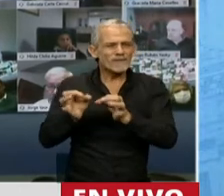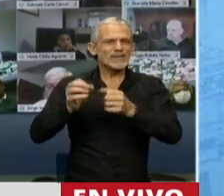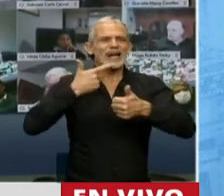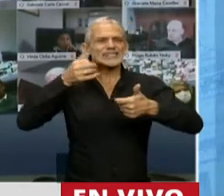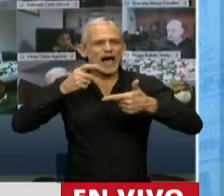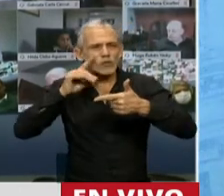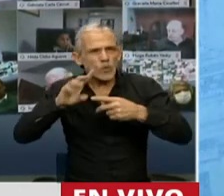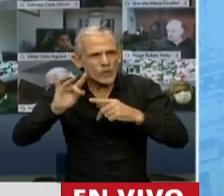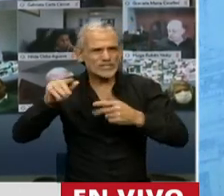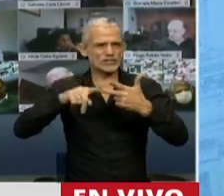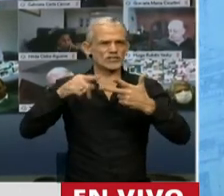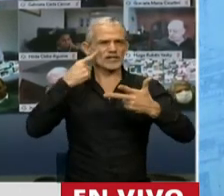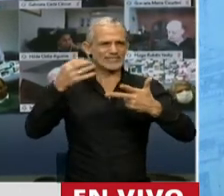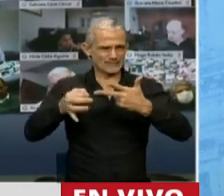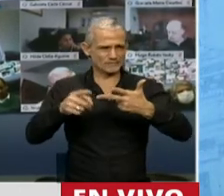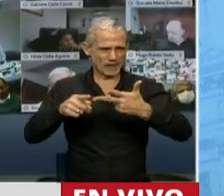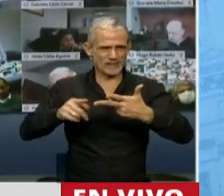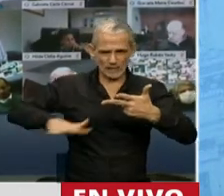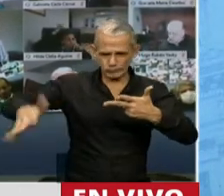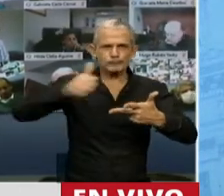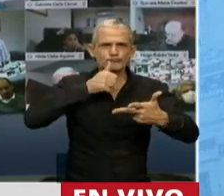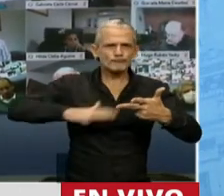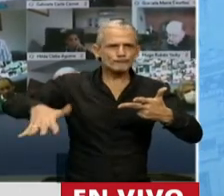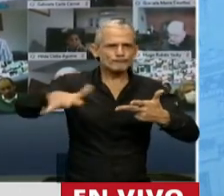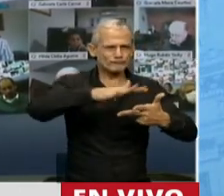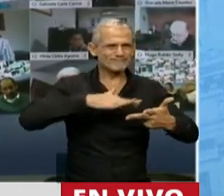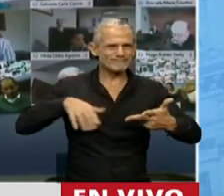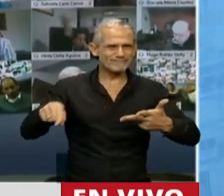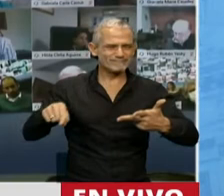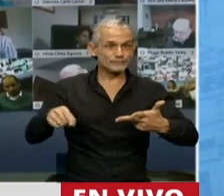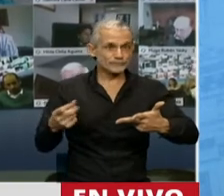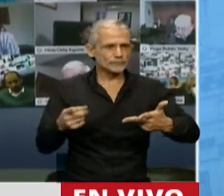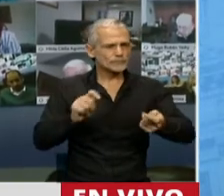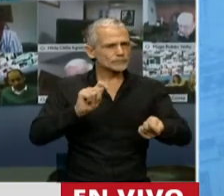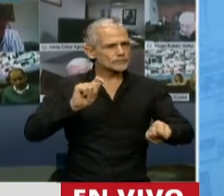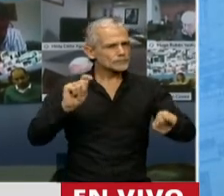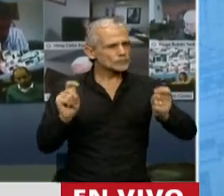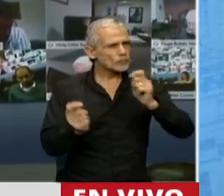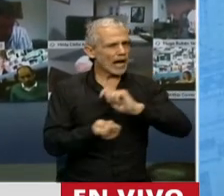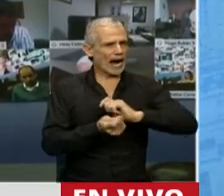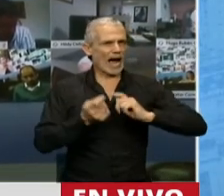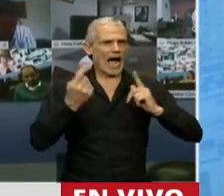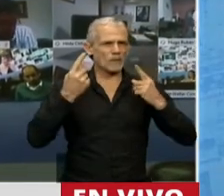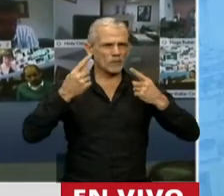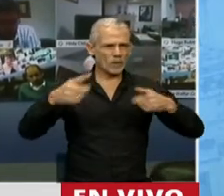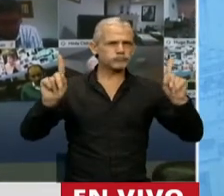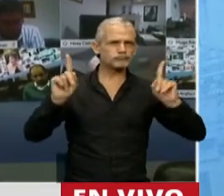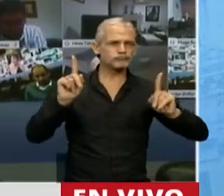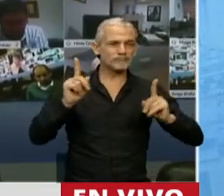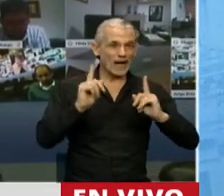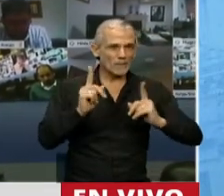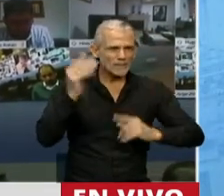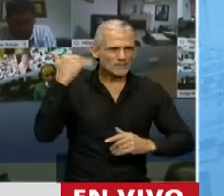San Huir del Sur y los espacios marítimos circundantes. Esto demuestra un cambio sustancial con relación a la